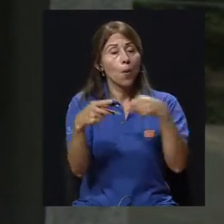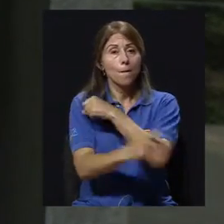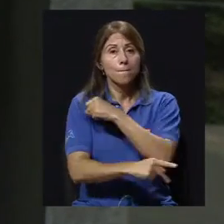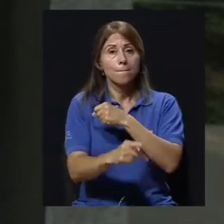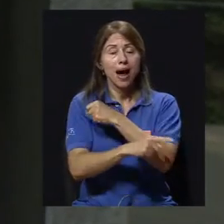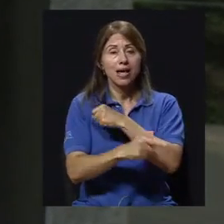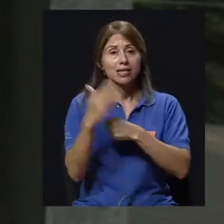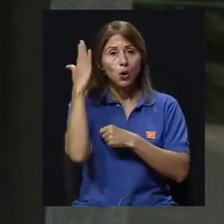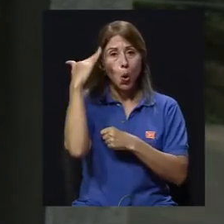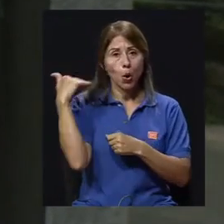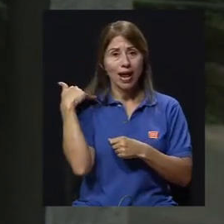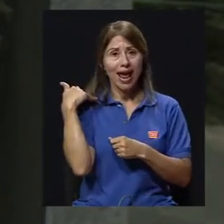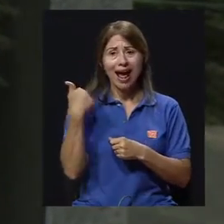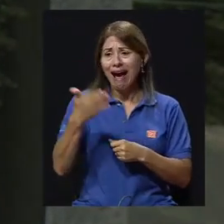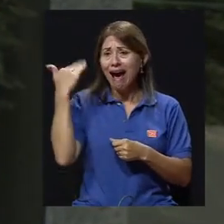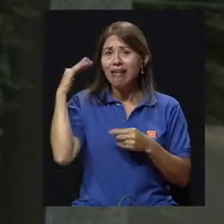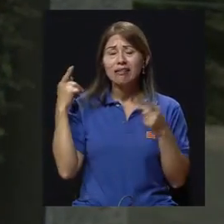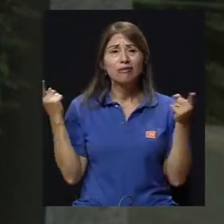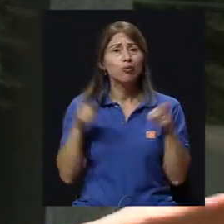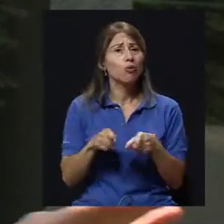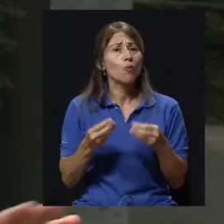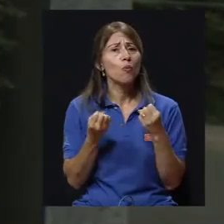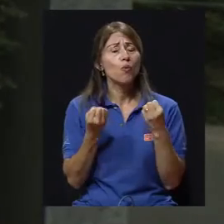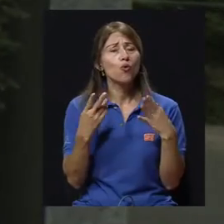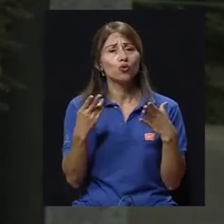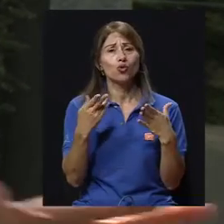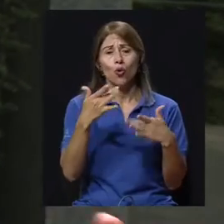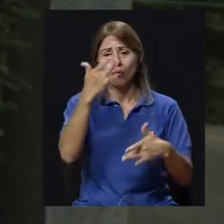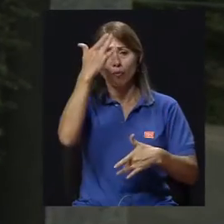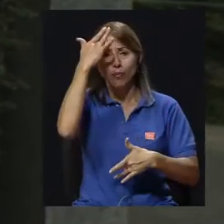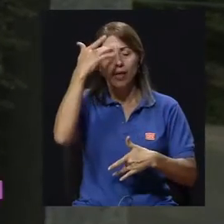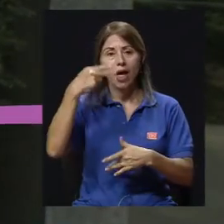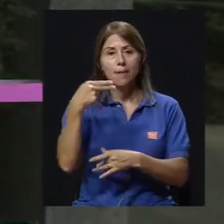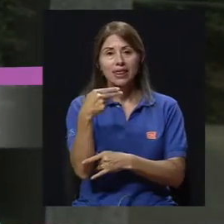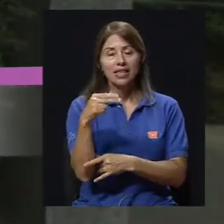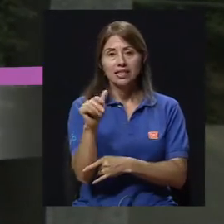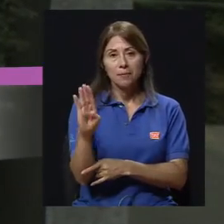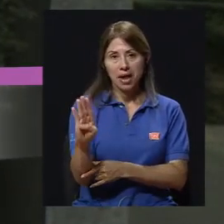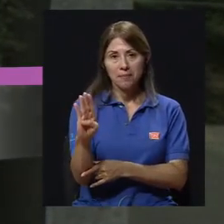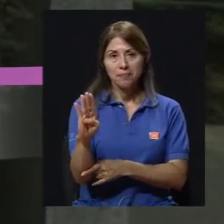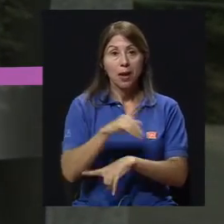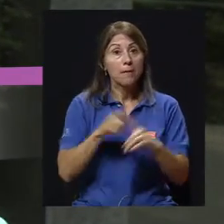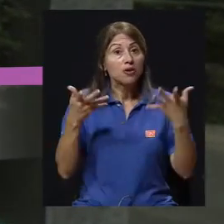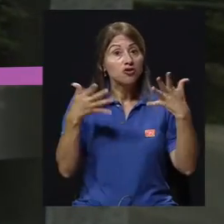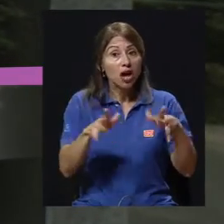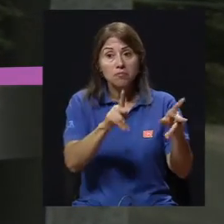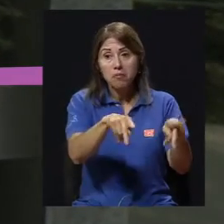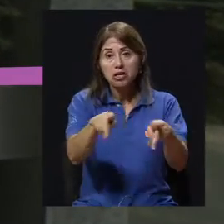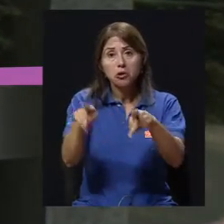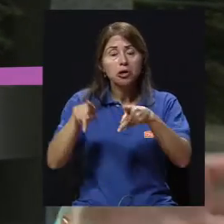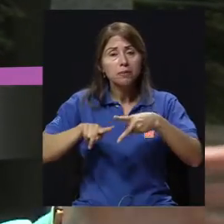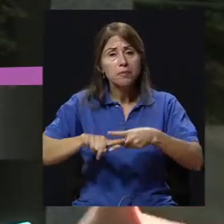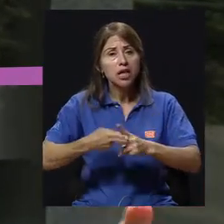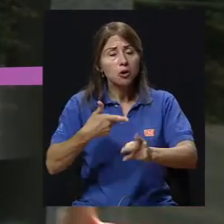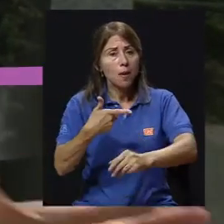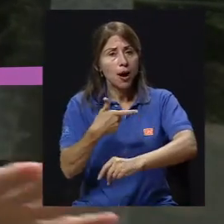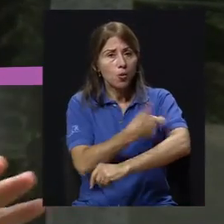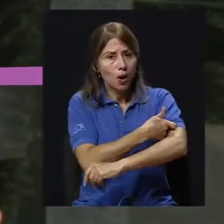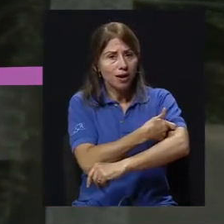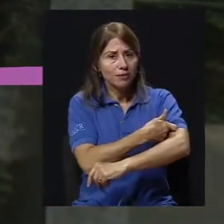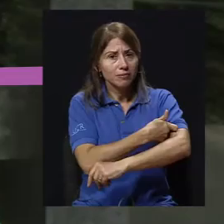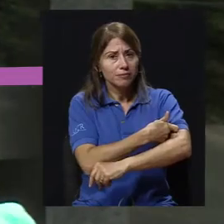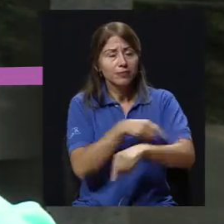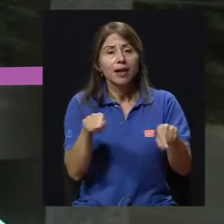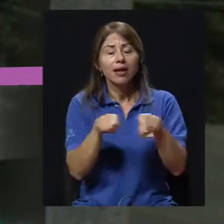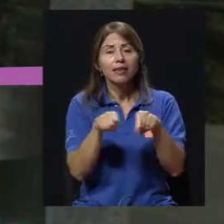altísima incidencia de hepatitis B. En el momento que la población se comenzó a vacunar, y bueno, el otro método